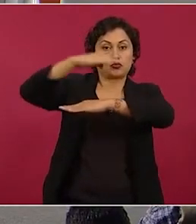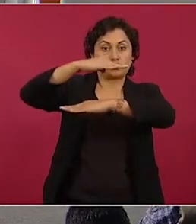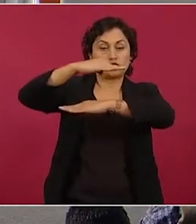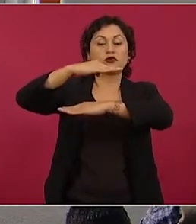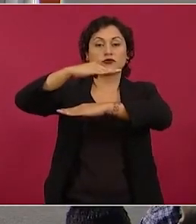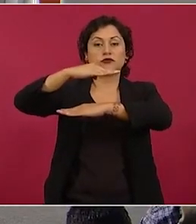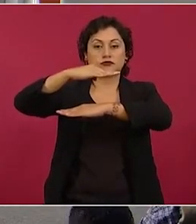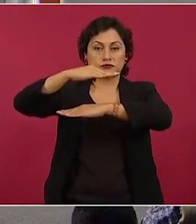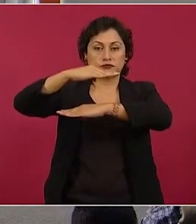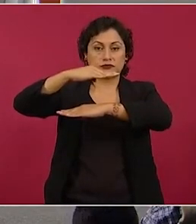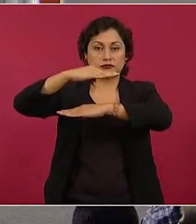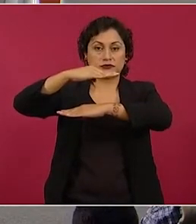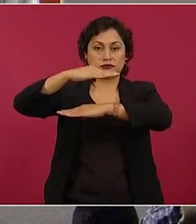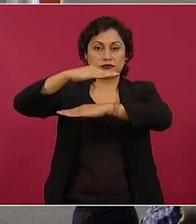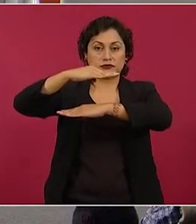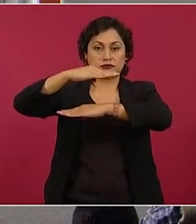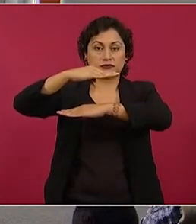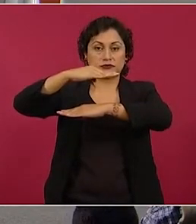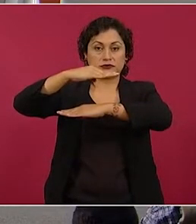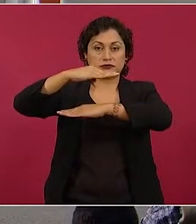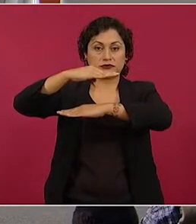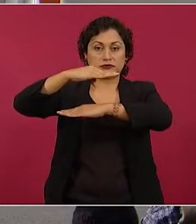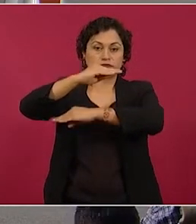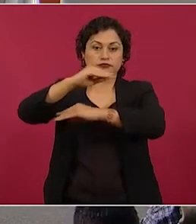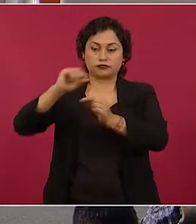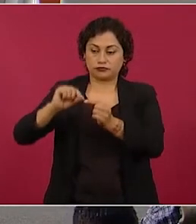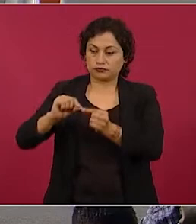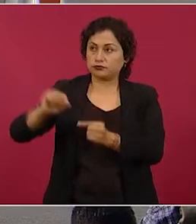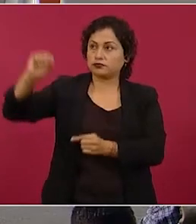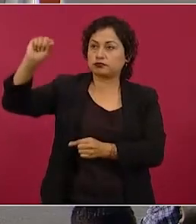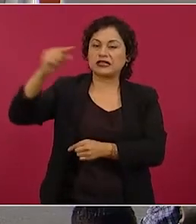desde aquí, acá, son 100 kilómetros.